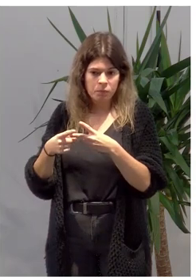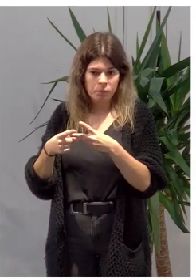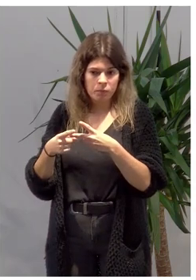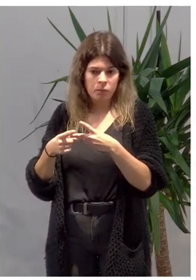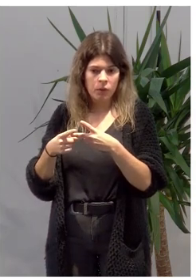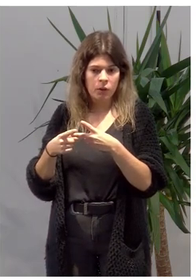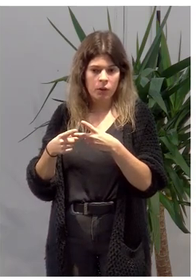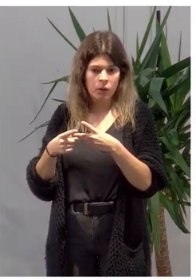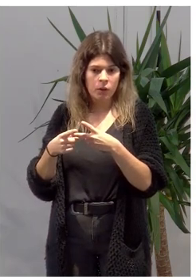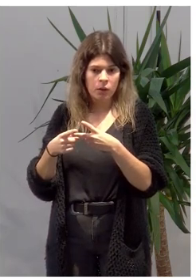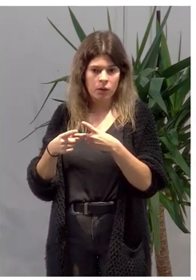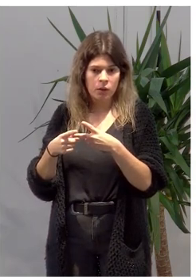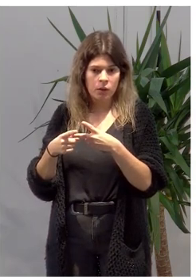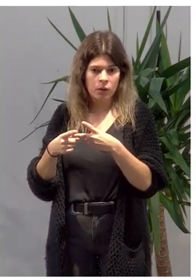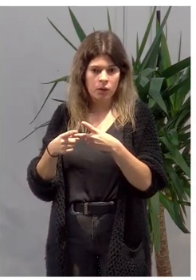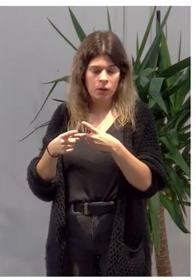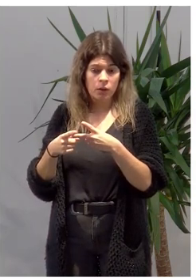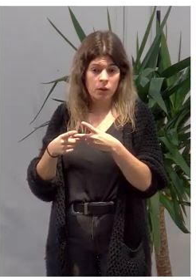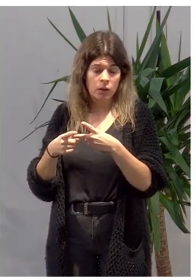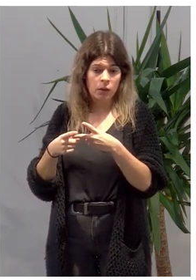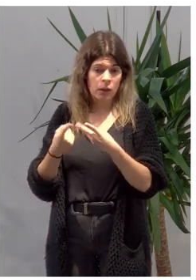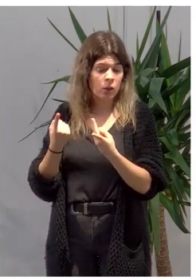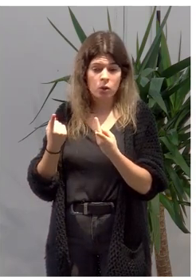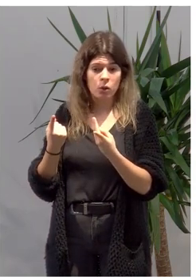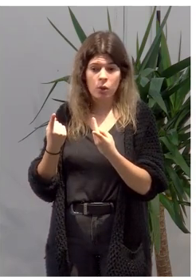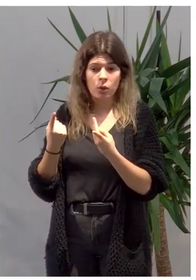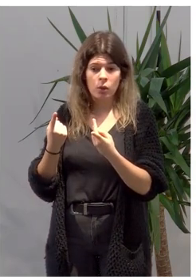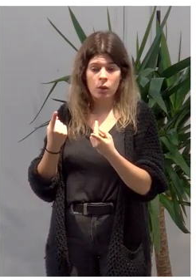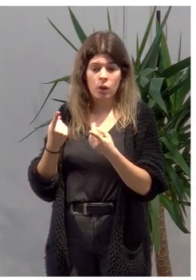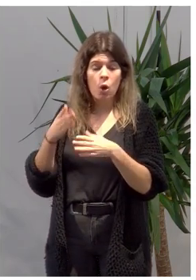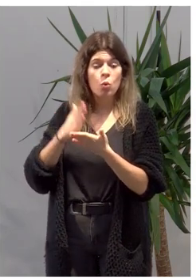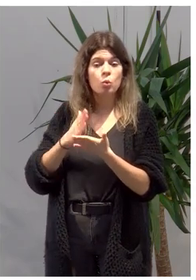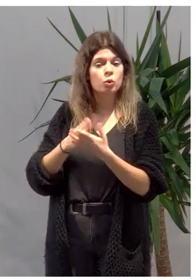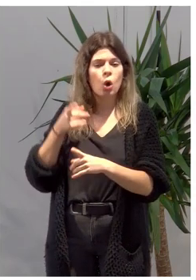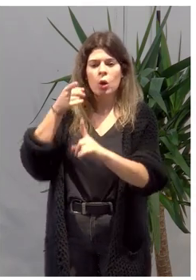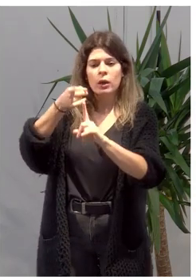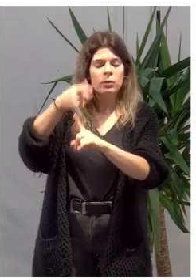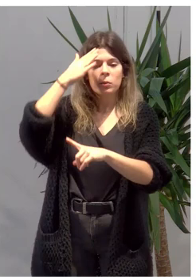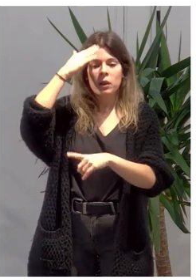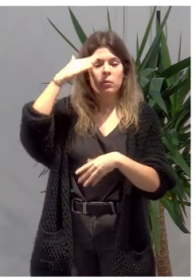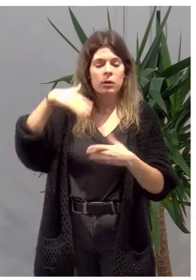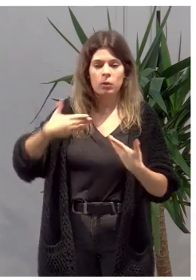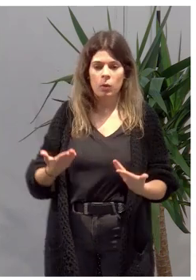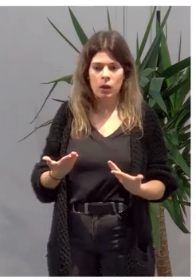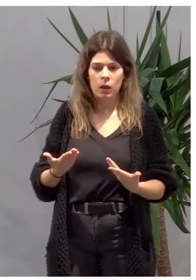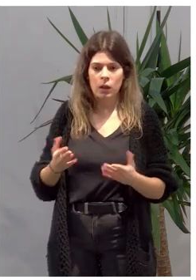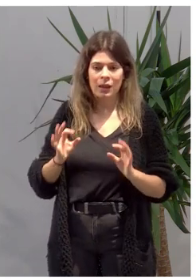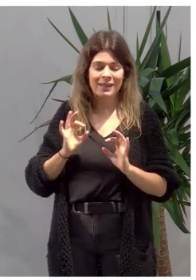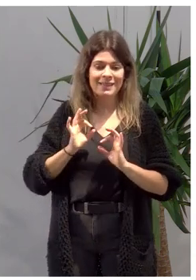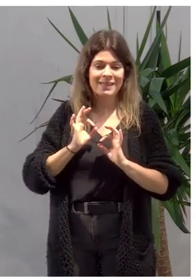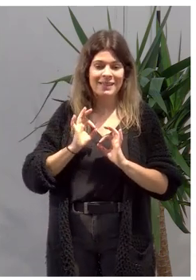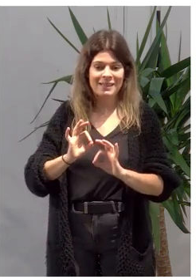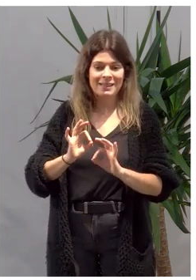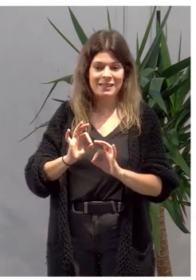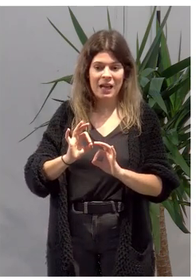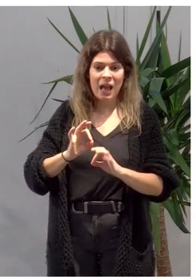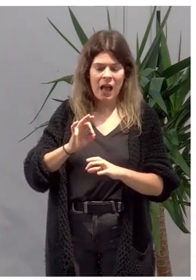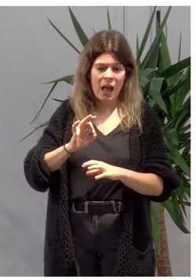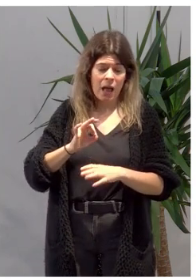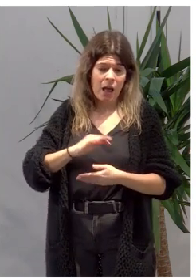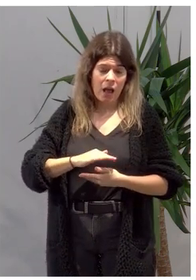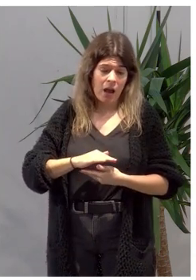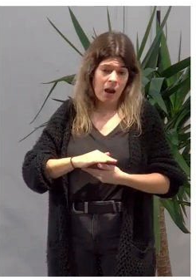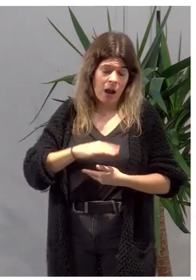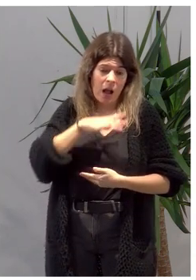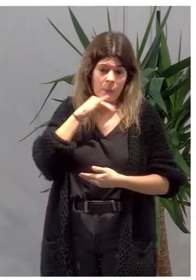para cuál es el objetivo de este curso? Pues fundamentalmente ya obtener las habilidades, el